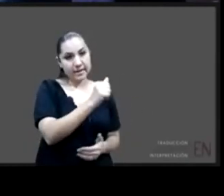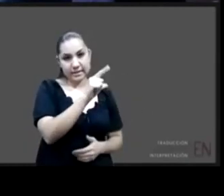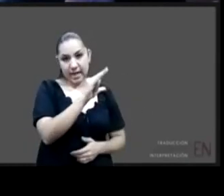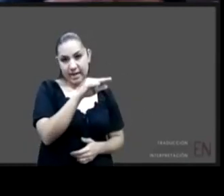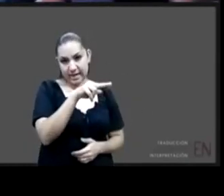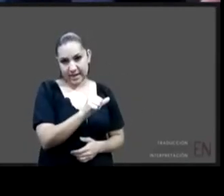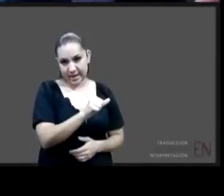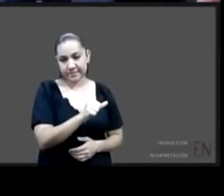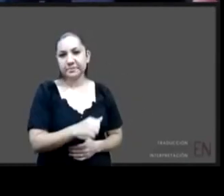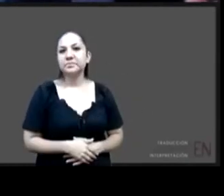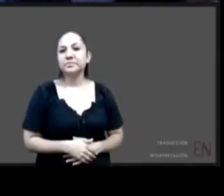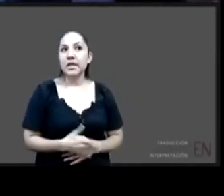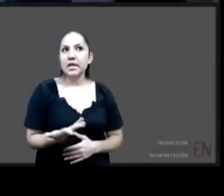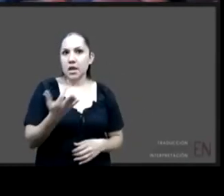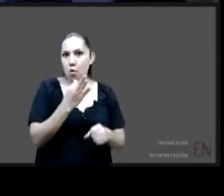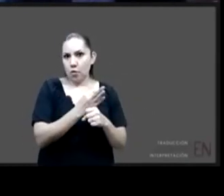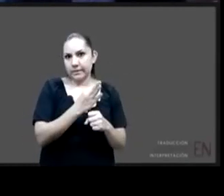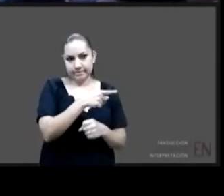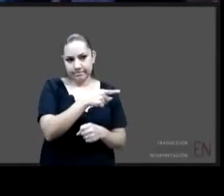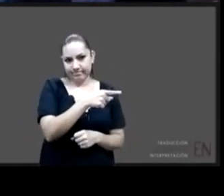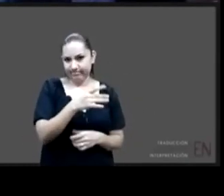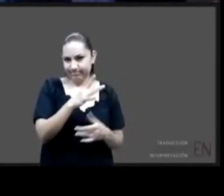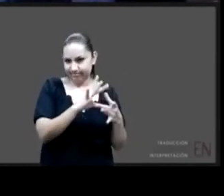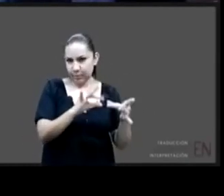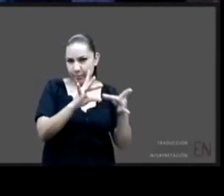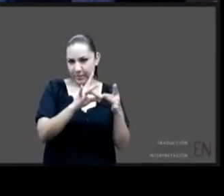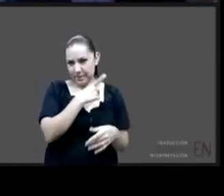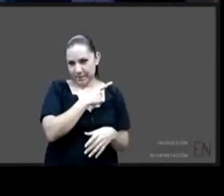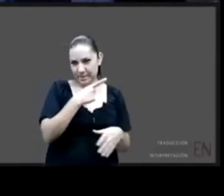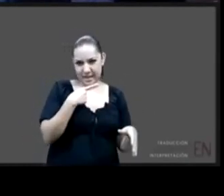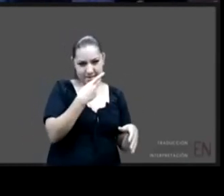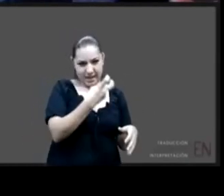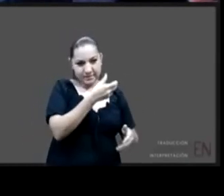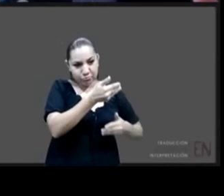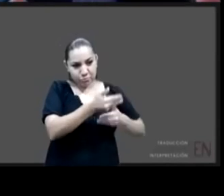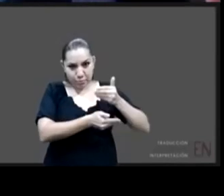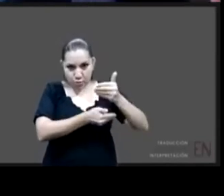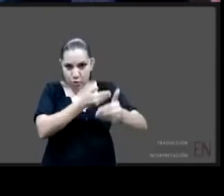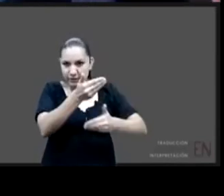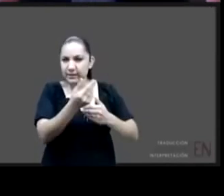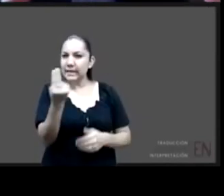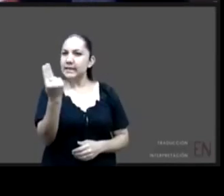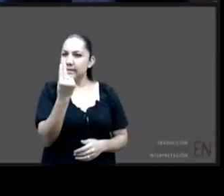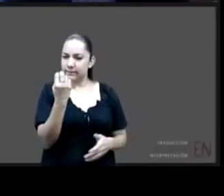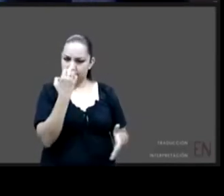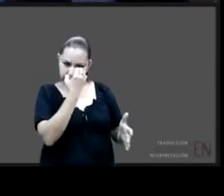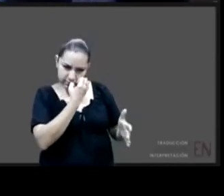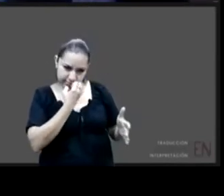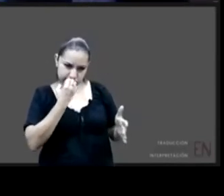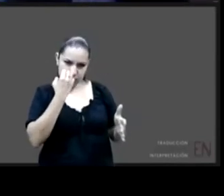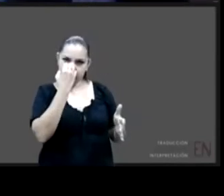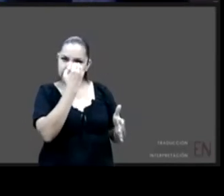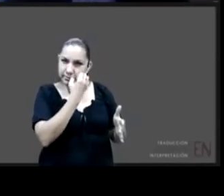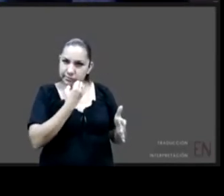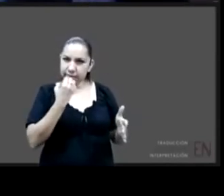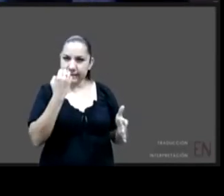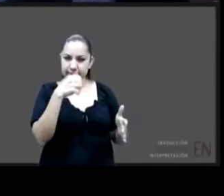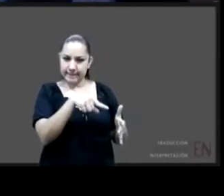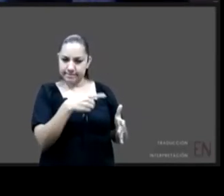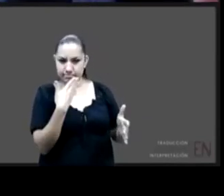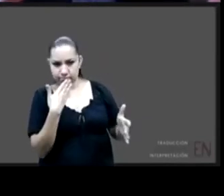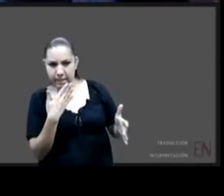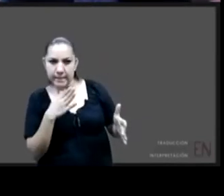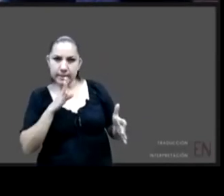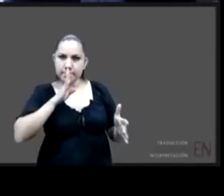cuestionar cuestionarlo hasta que llegue en una mejora continua porque la verdad es que tampoco vamos a llegar a un punto